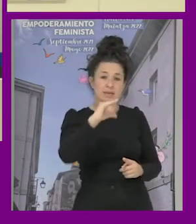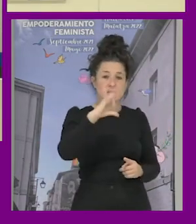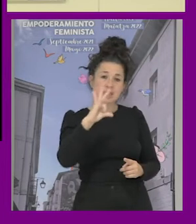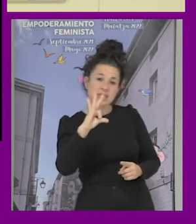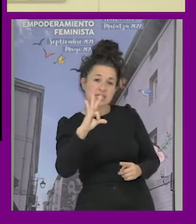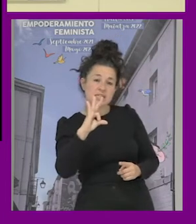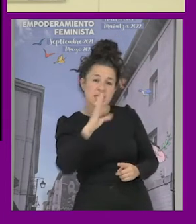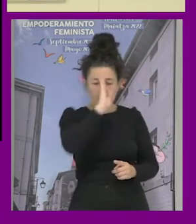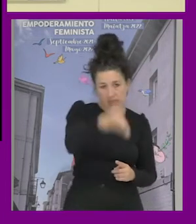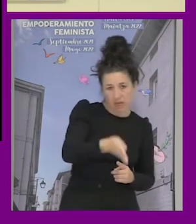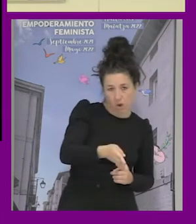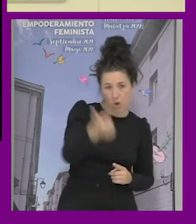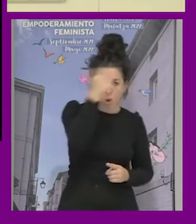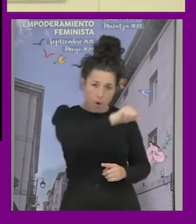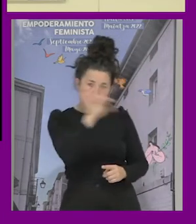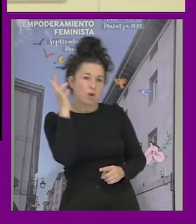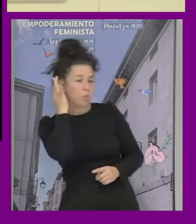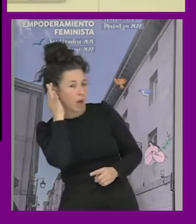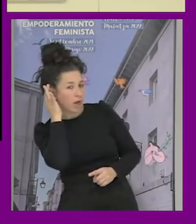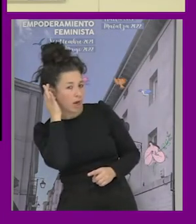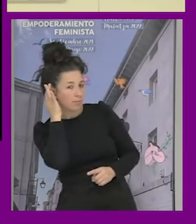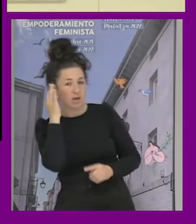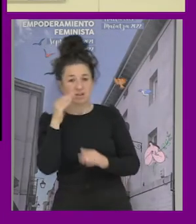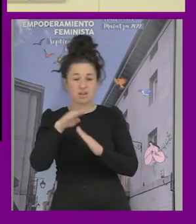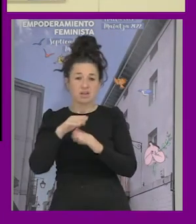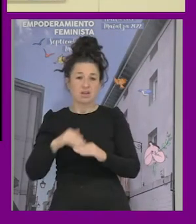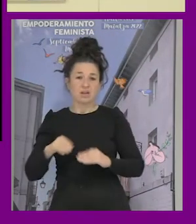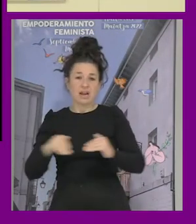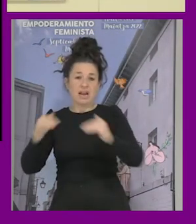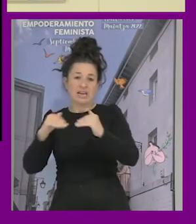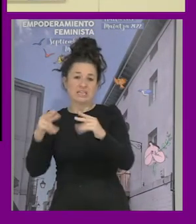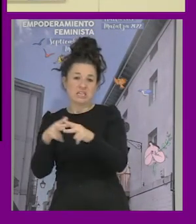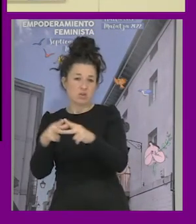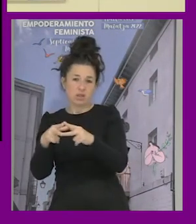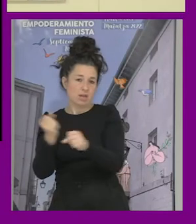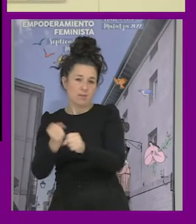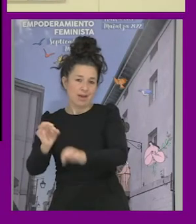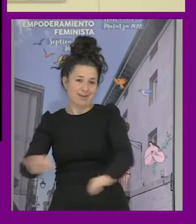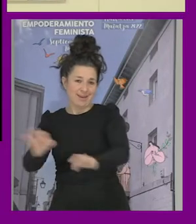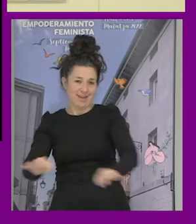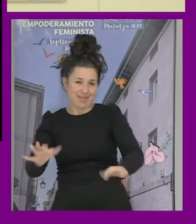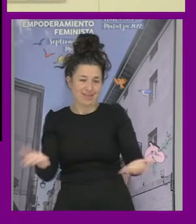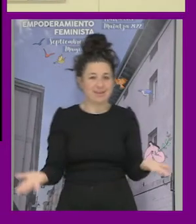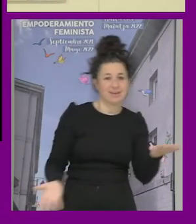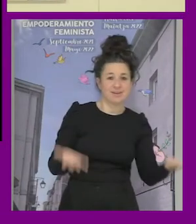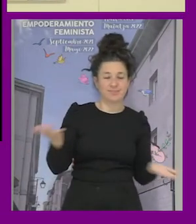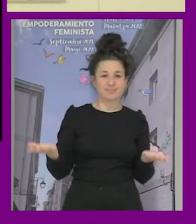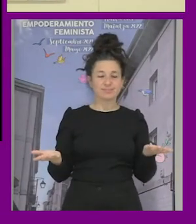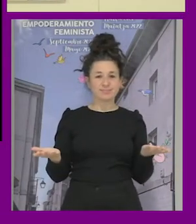o origen clase social no lo trabaja nadie se entiende que no ah entonces